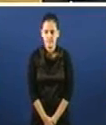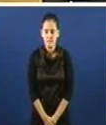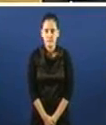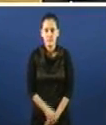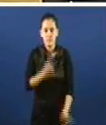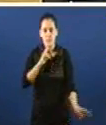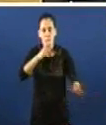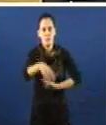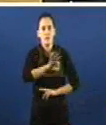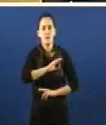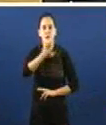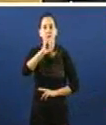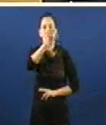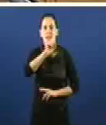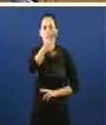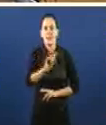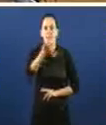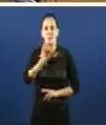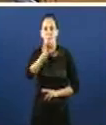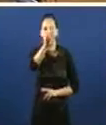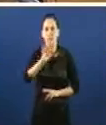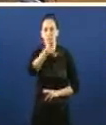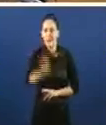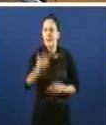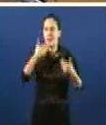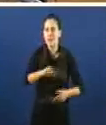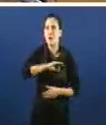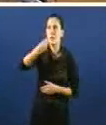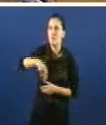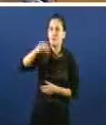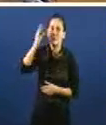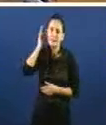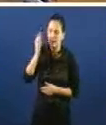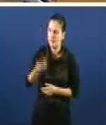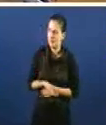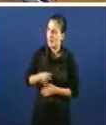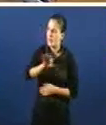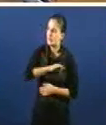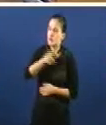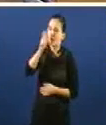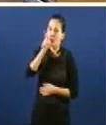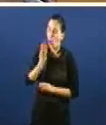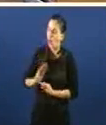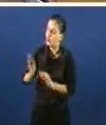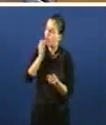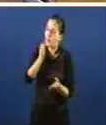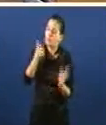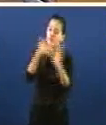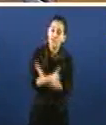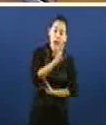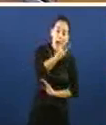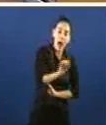Replica da señora Díaz Pérez Gracias señora Presidenta Señor Feijó, os datos que deu son en A ou en B